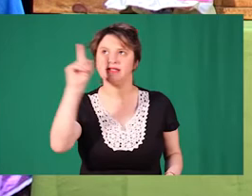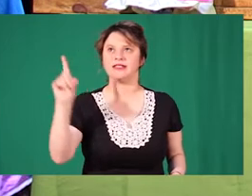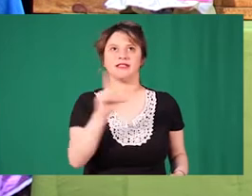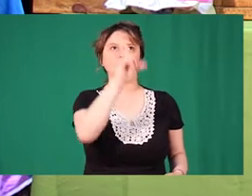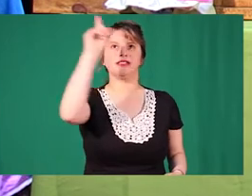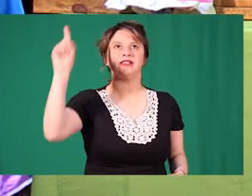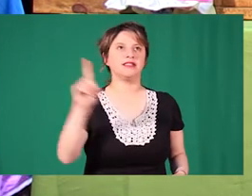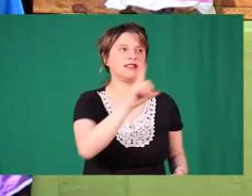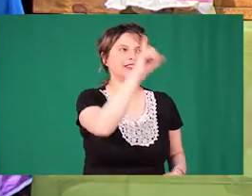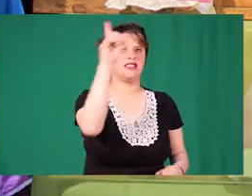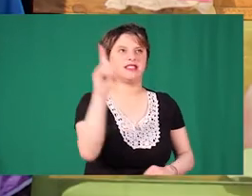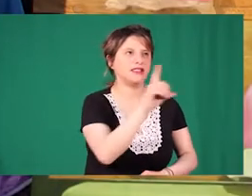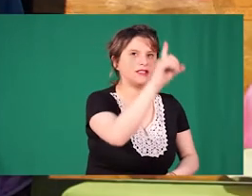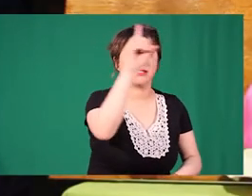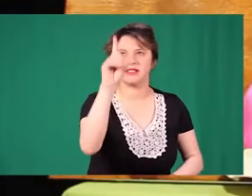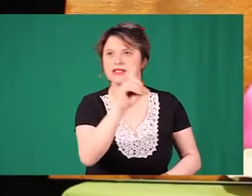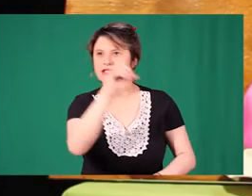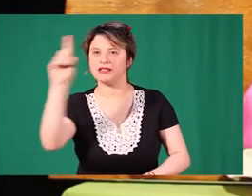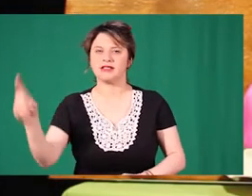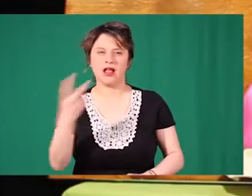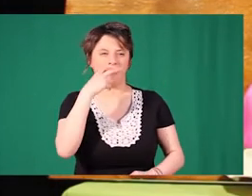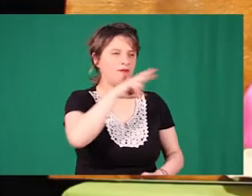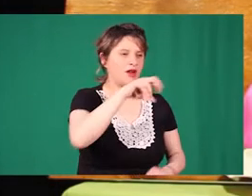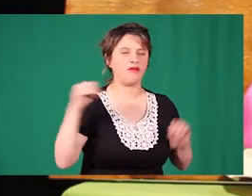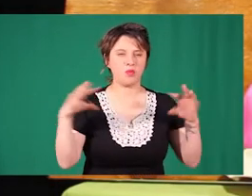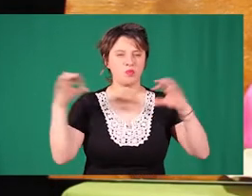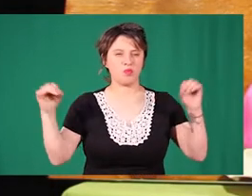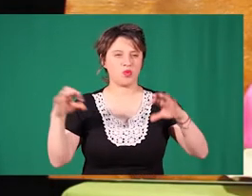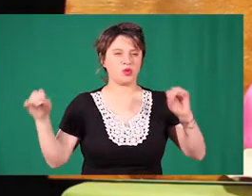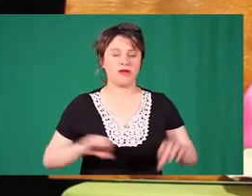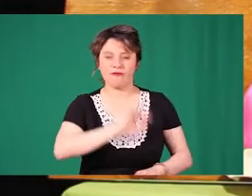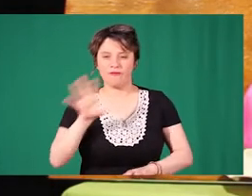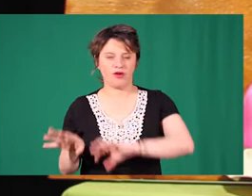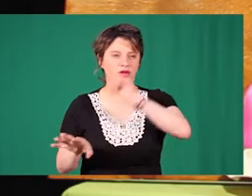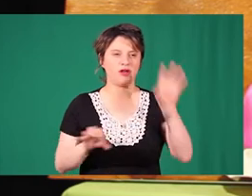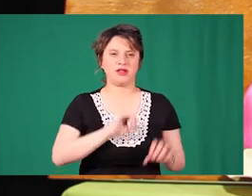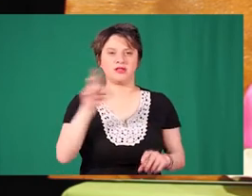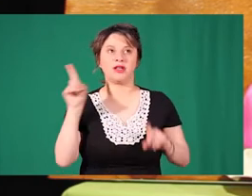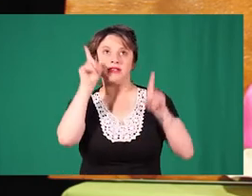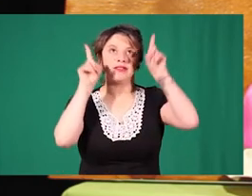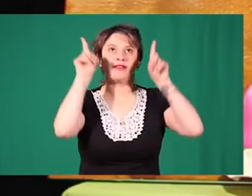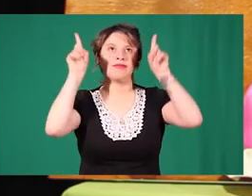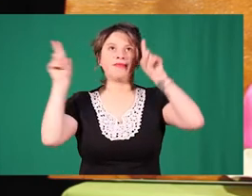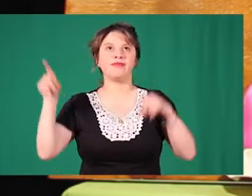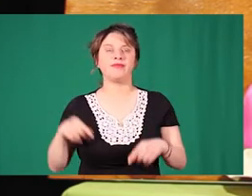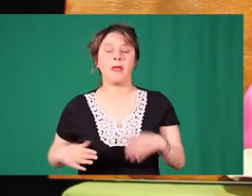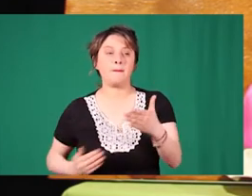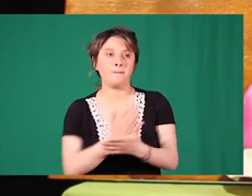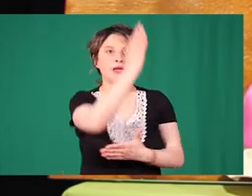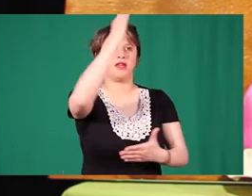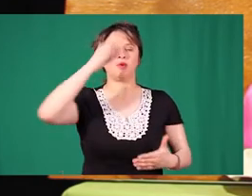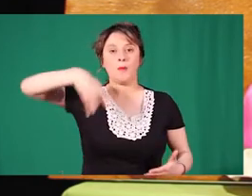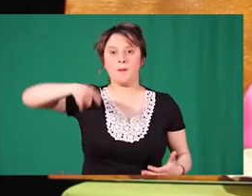Al ver que había muchas flores, las antenitas de la abejita enviaron un mensaje a las demás Casi